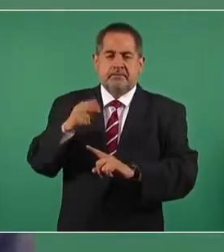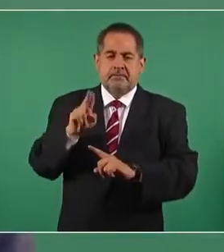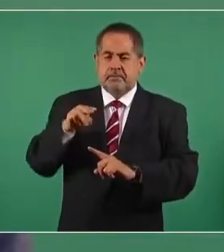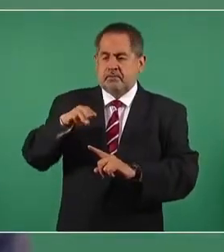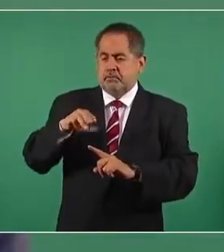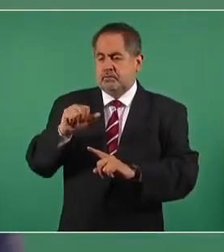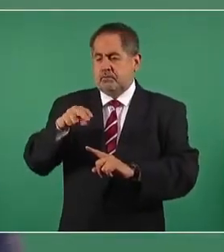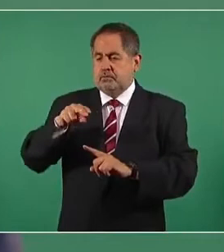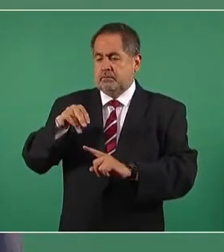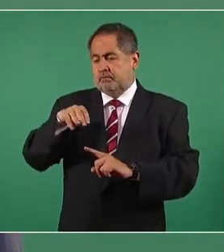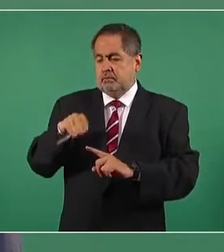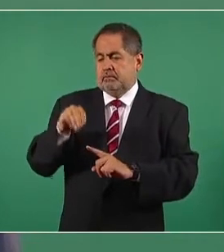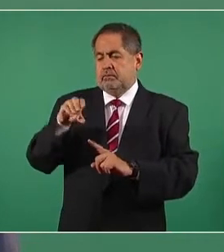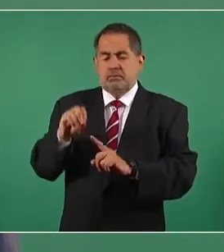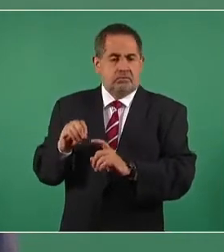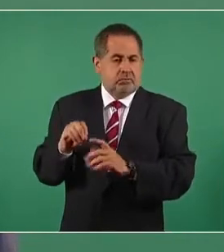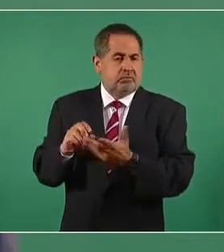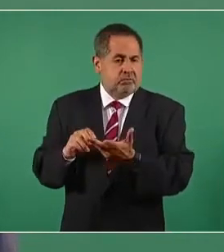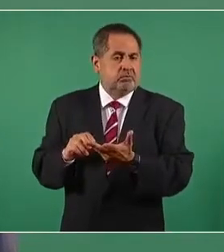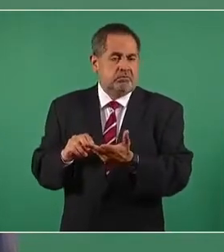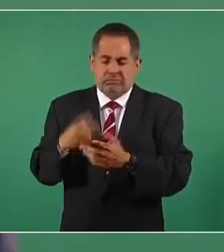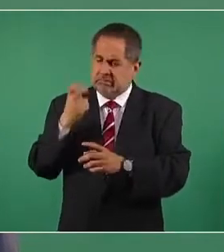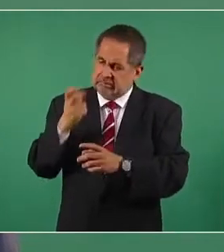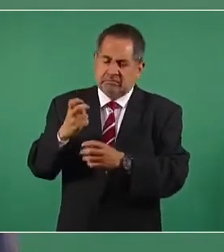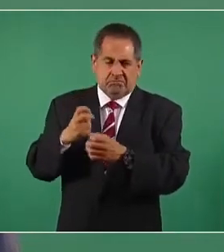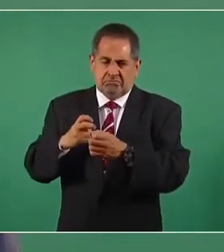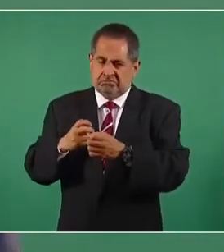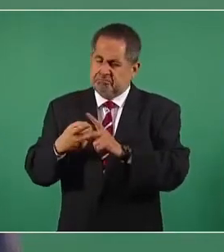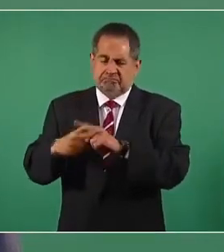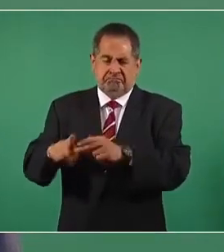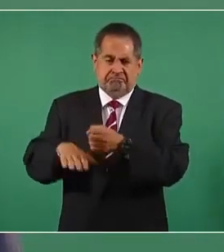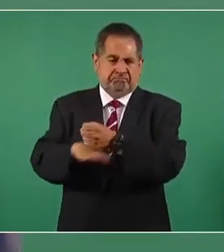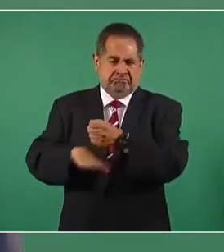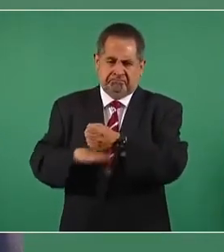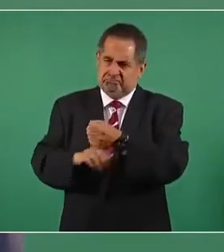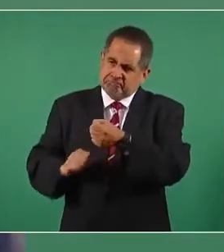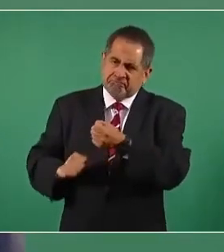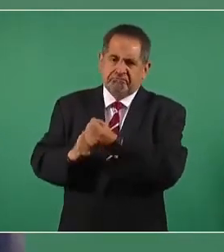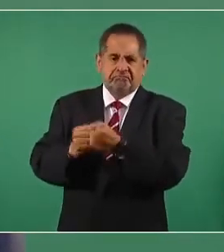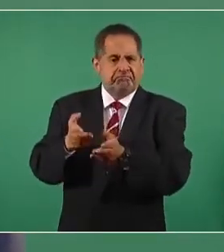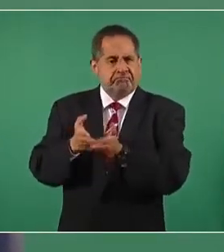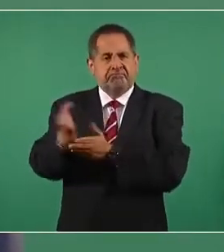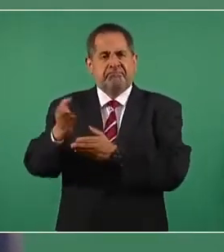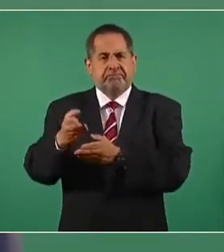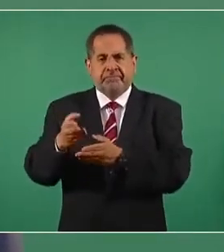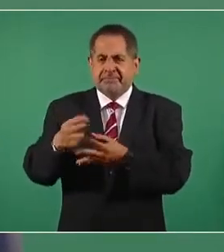la base, el tronco,